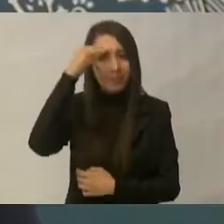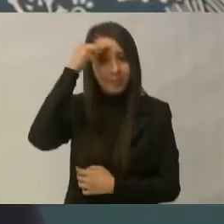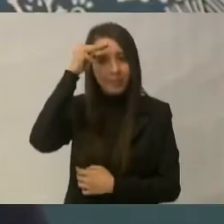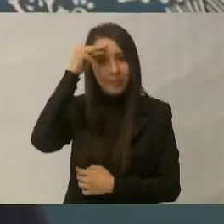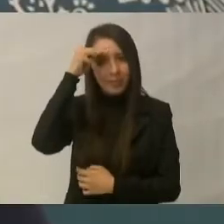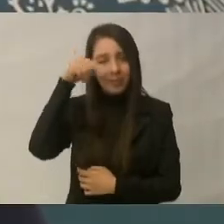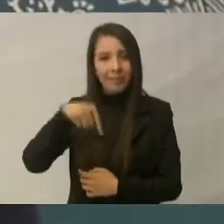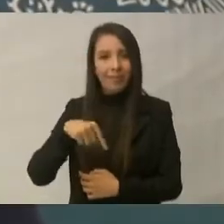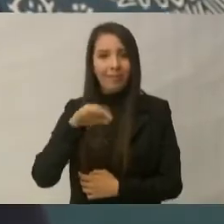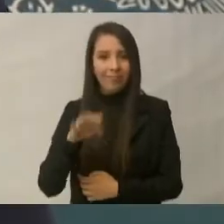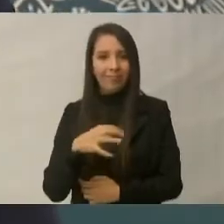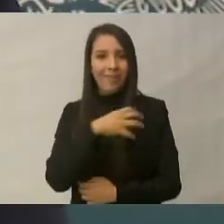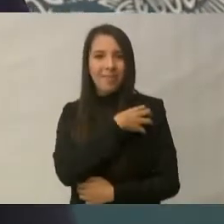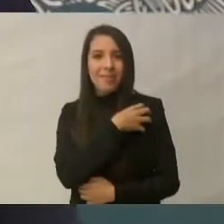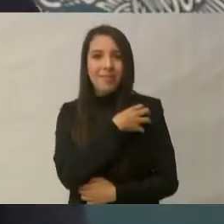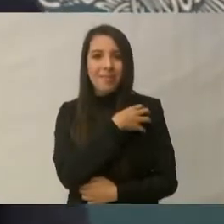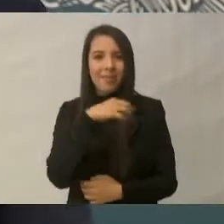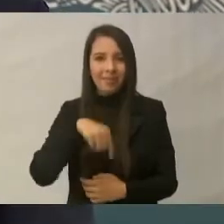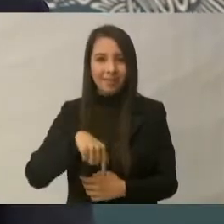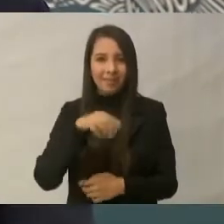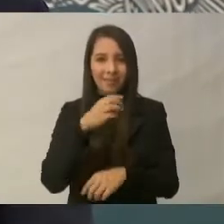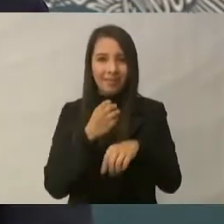la capital del Estado,